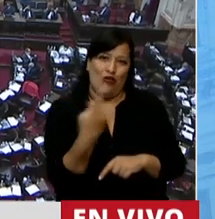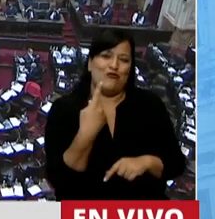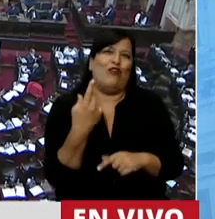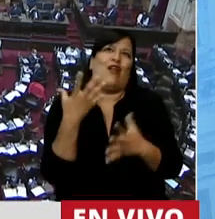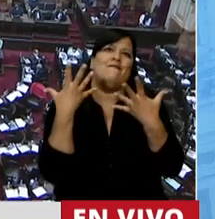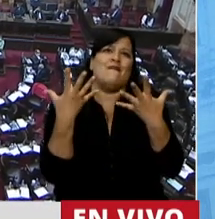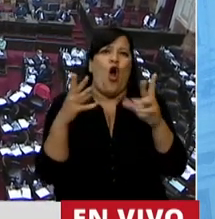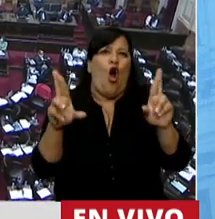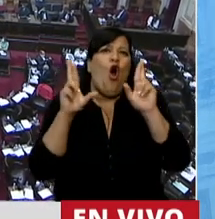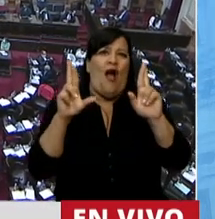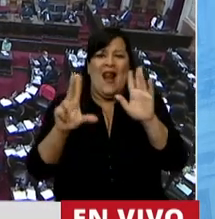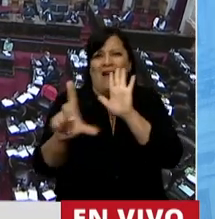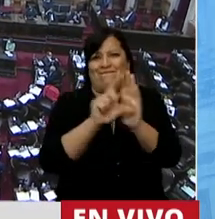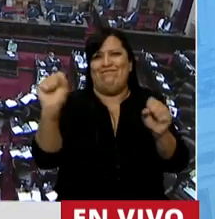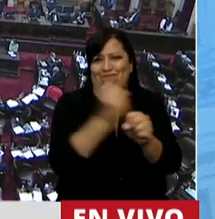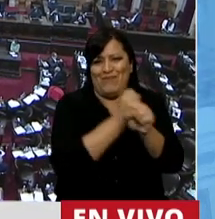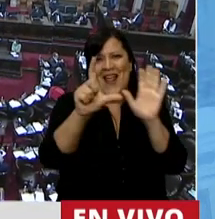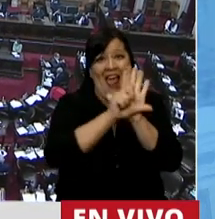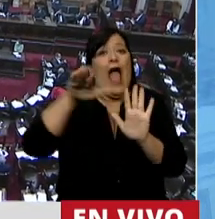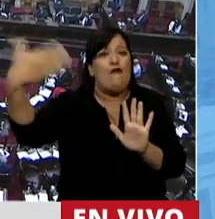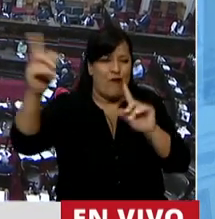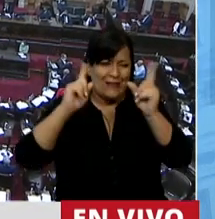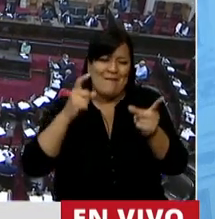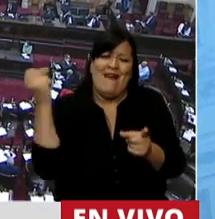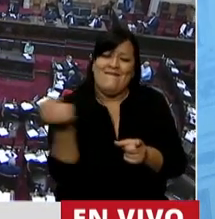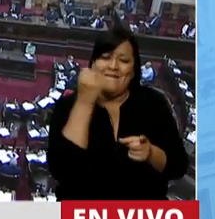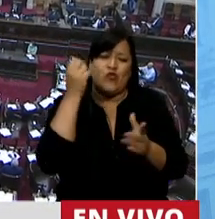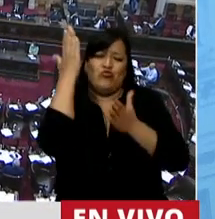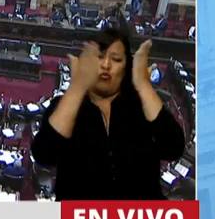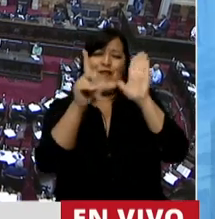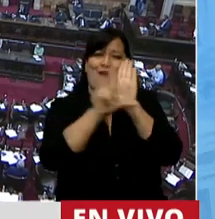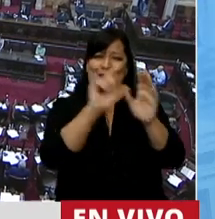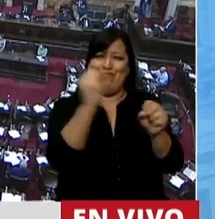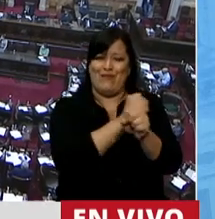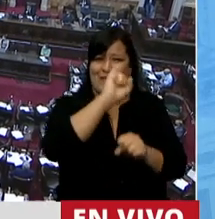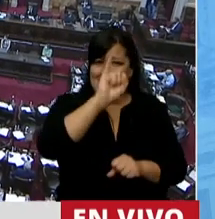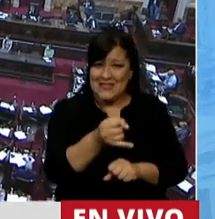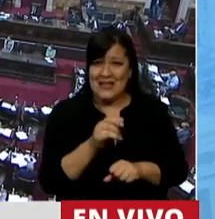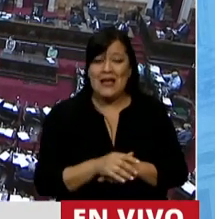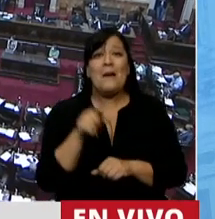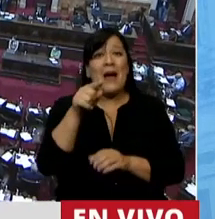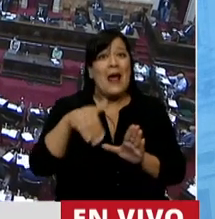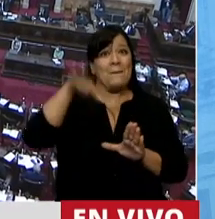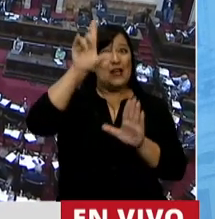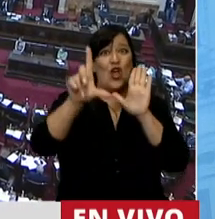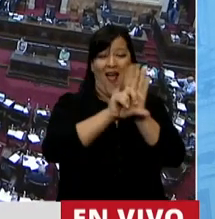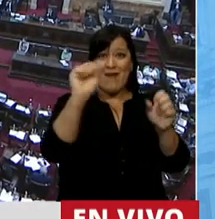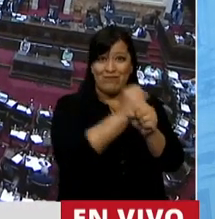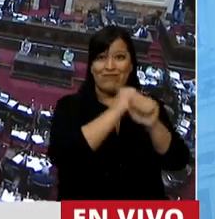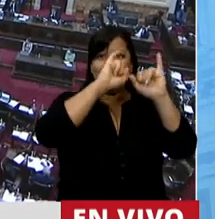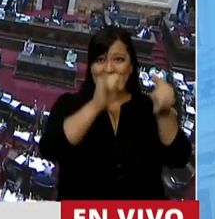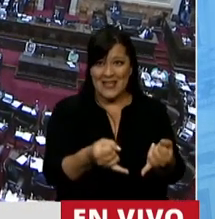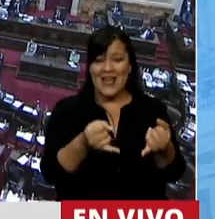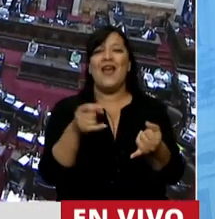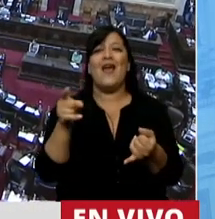mayoría de esta Cámara desea y afuera también, sí que las cosas para esa mayoría va a seguir siendo